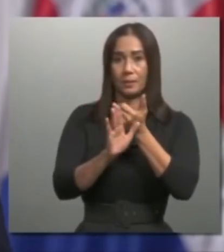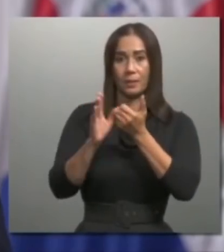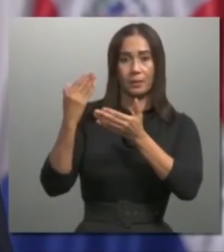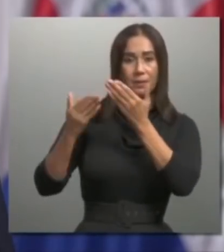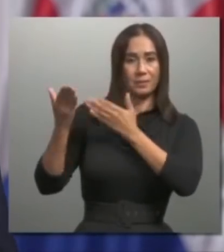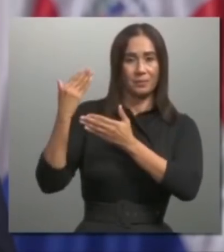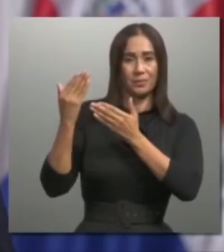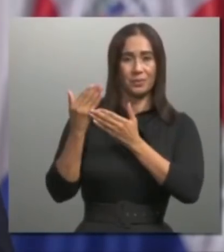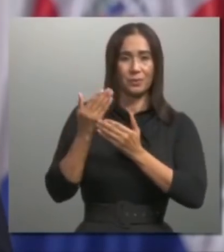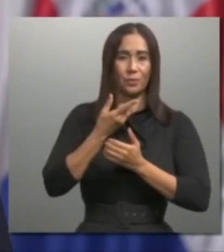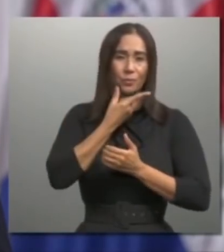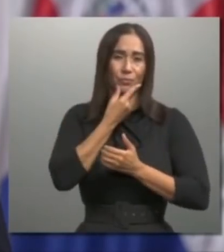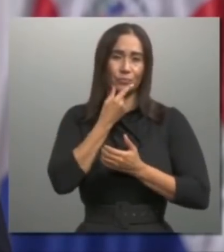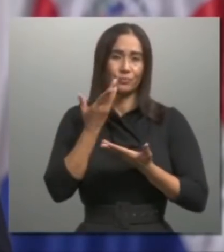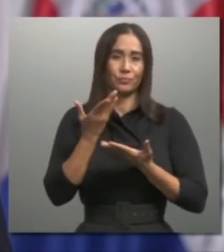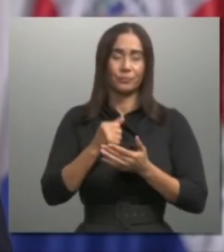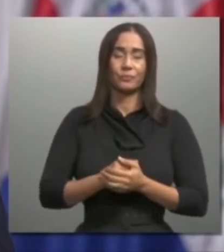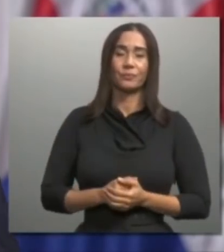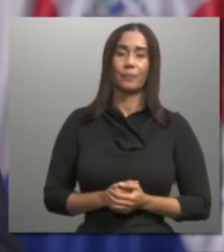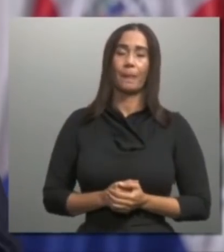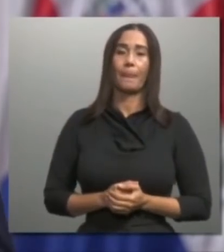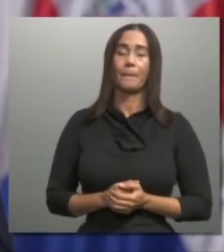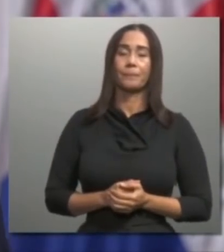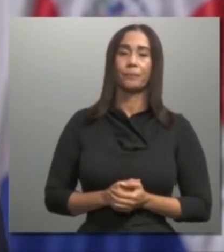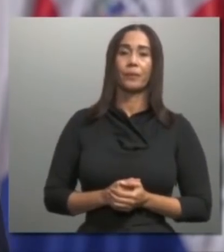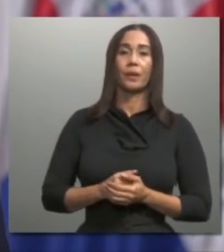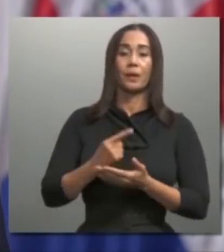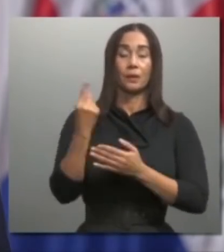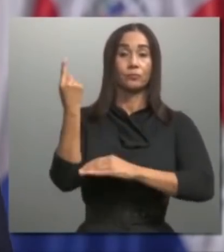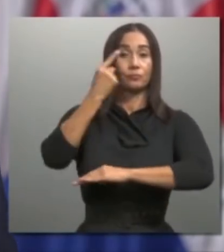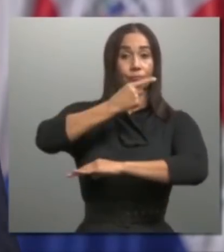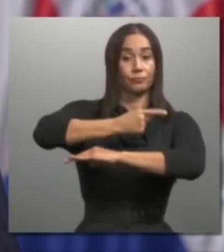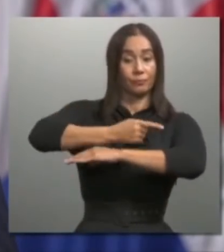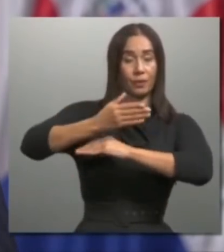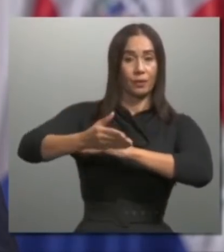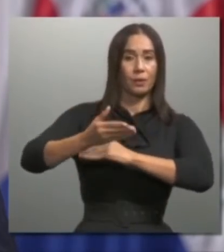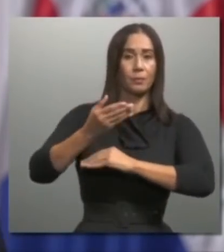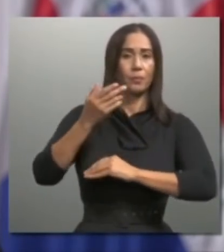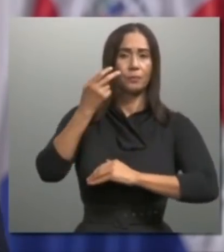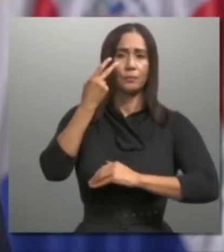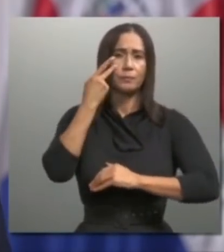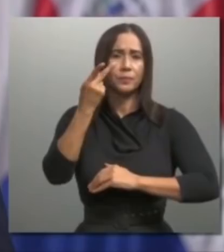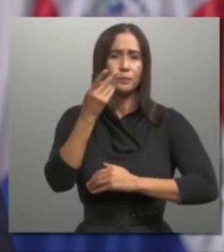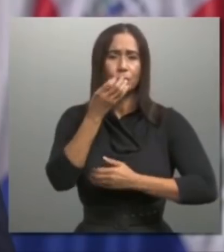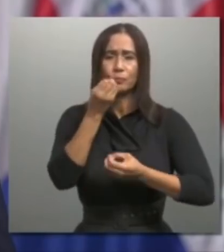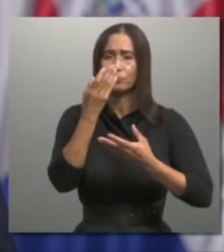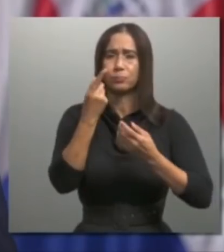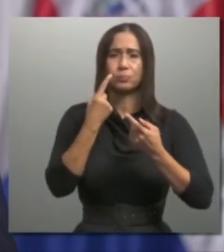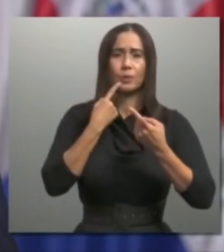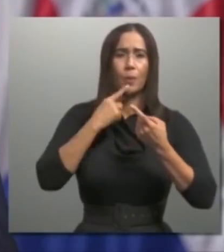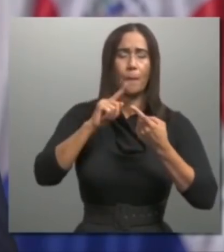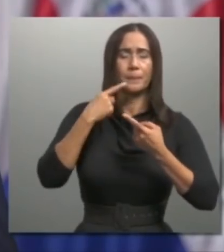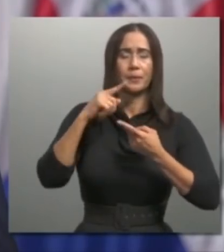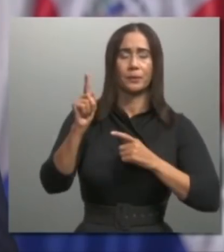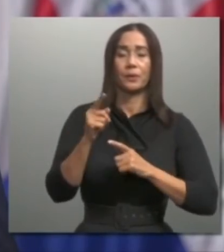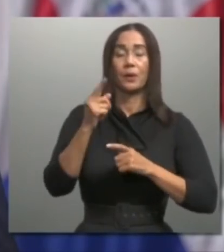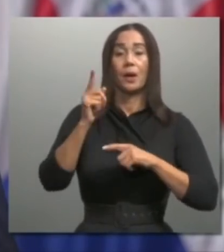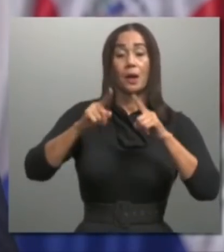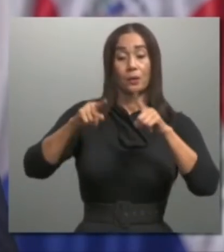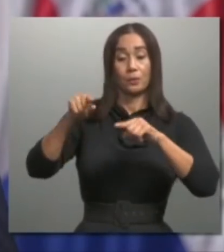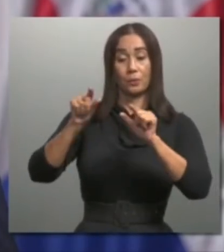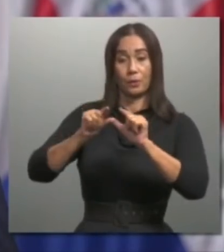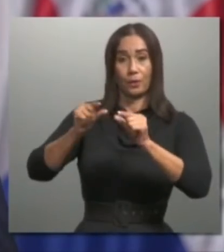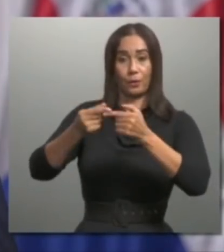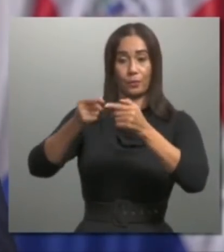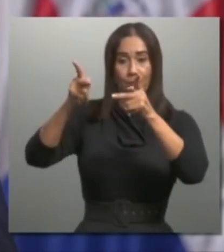tan cuestionada desde su origen. En los últimos días, hemos escuchado muchas cosas. Algunas de ellas provenientes